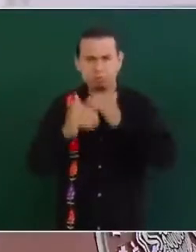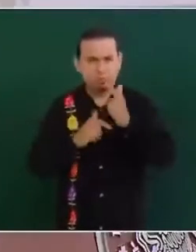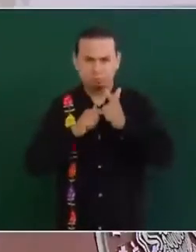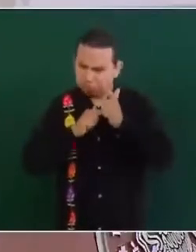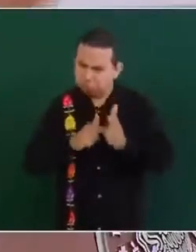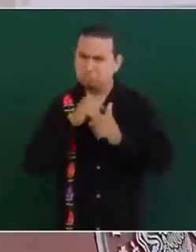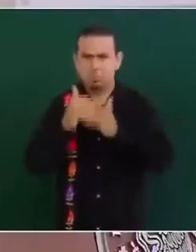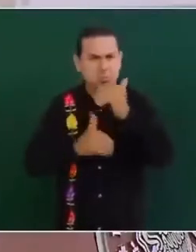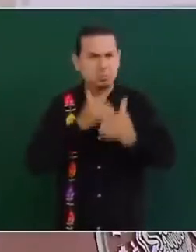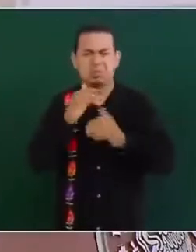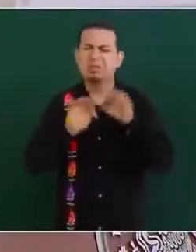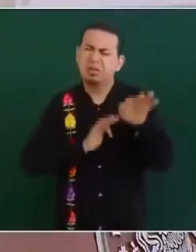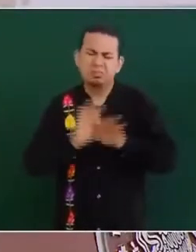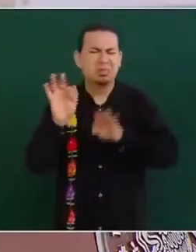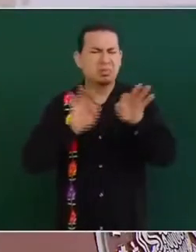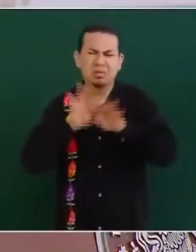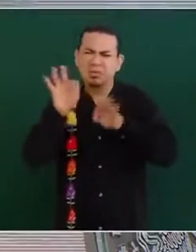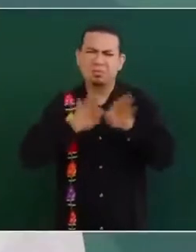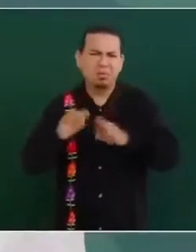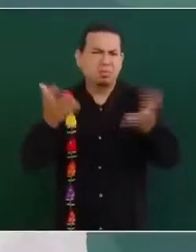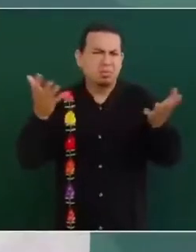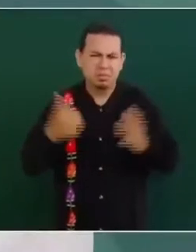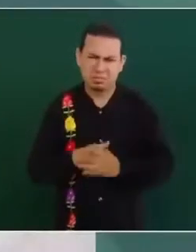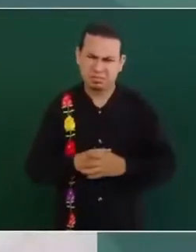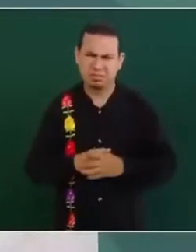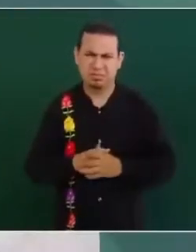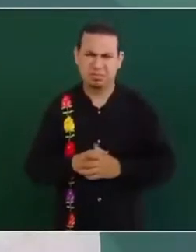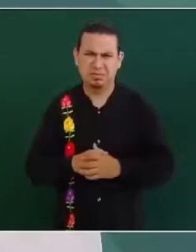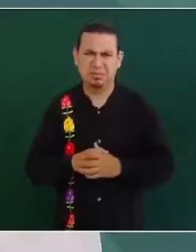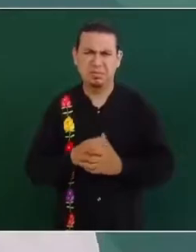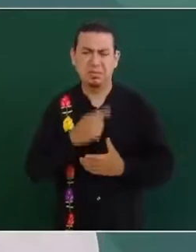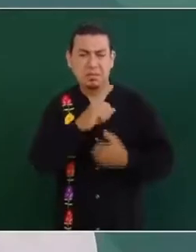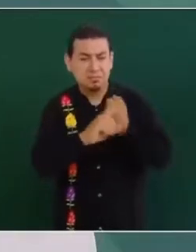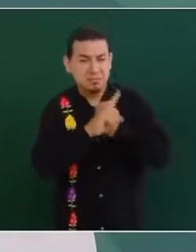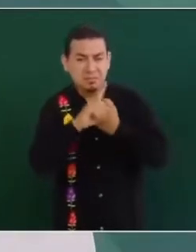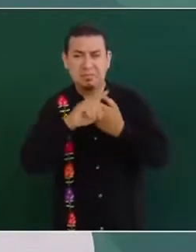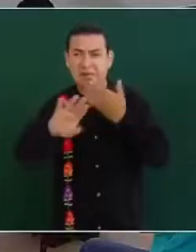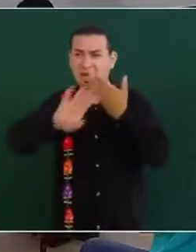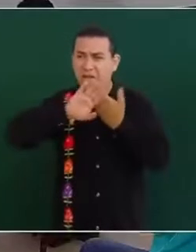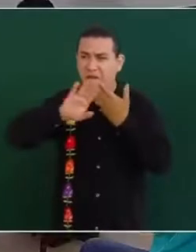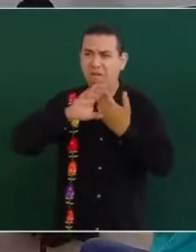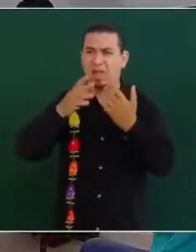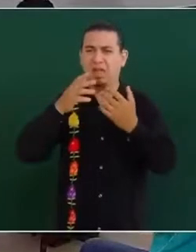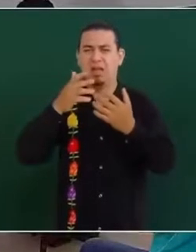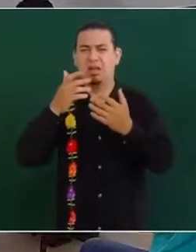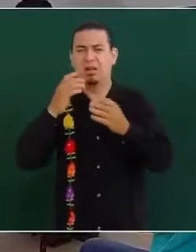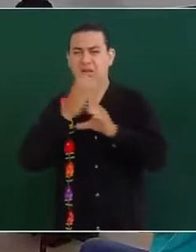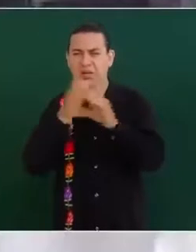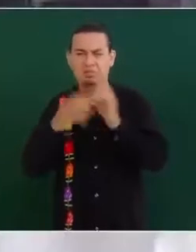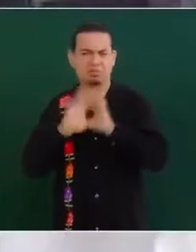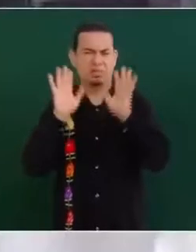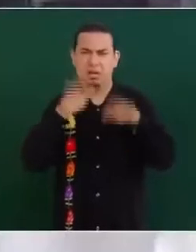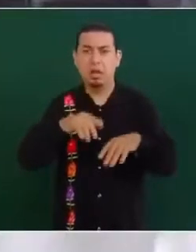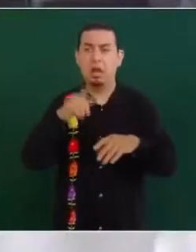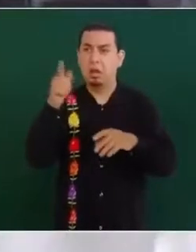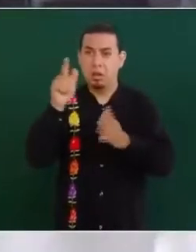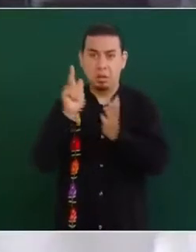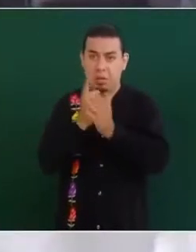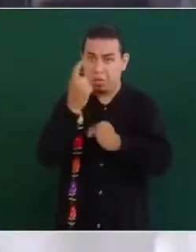vamos a seguir adelante frente a todos los obstáculos. Entonces, ¿sería ajustando las leyes secundarias